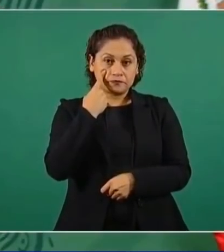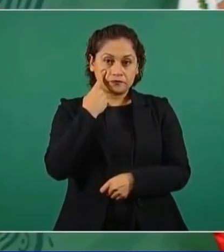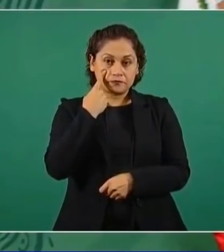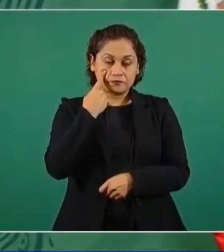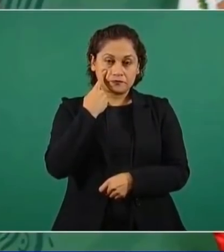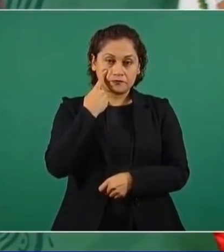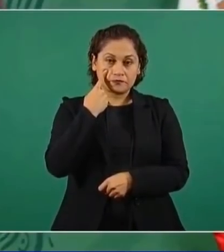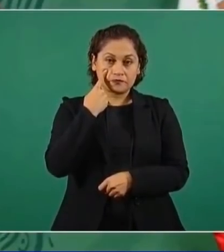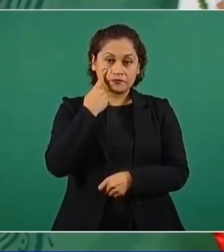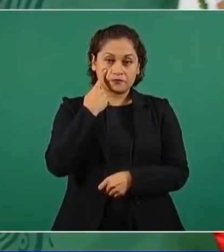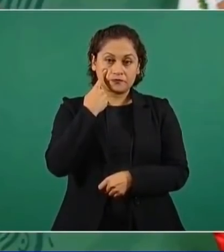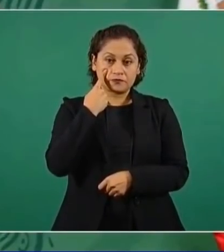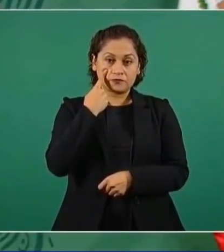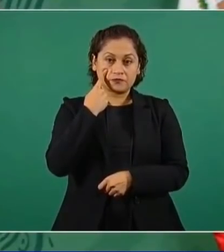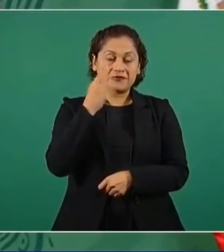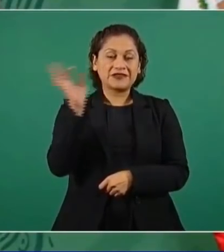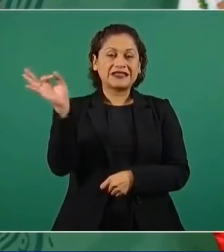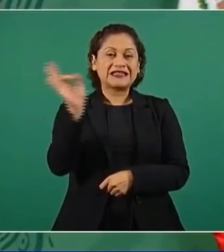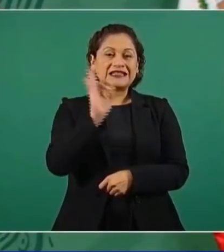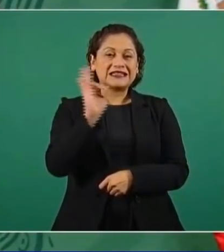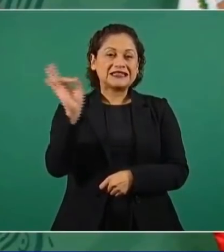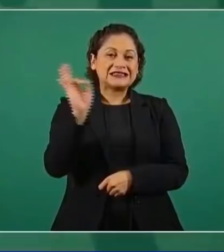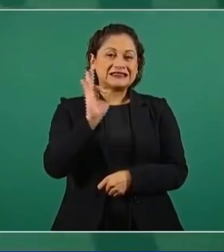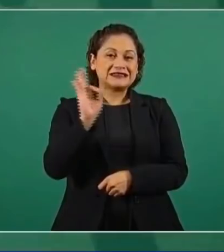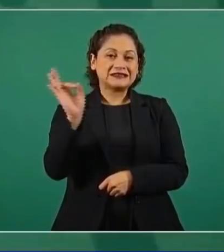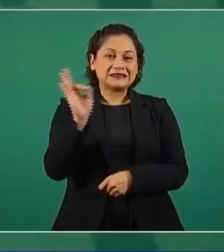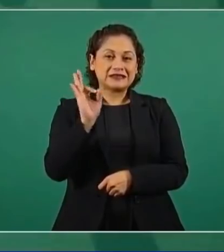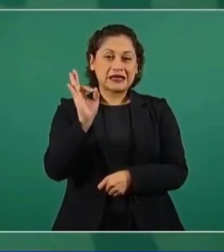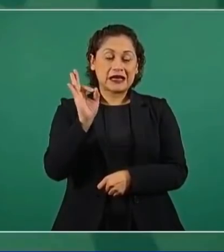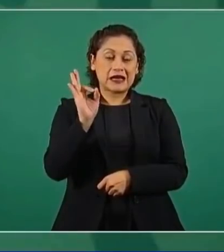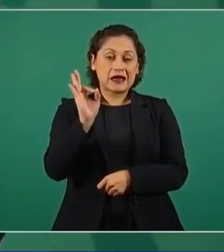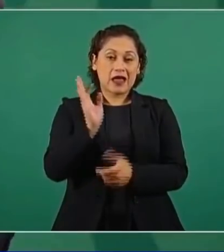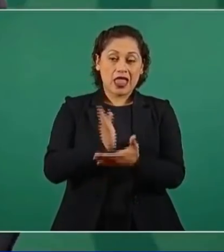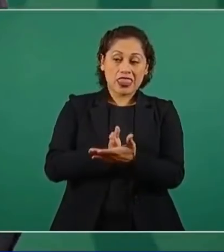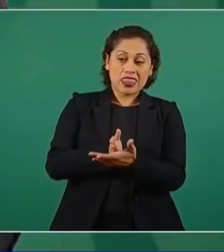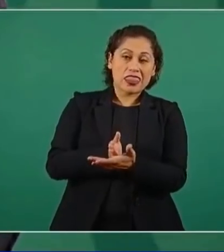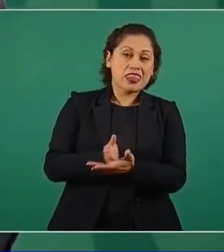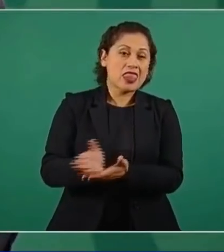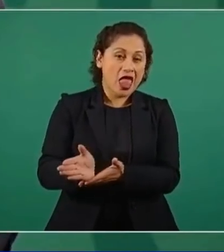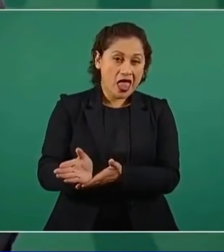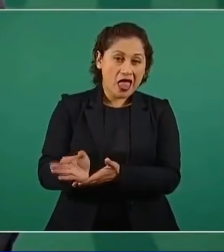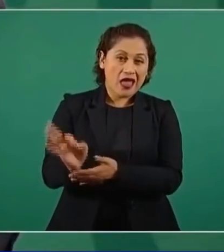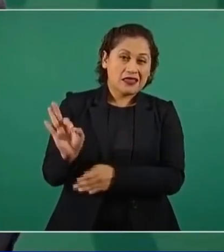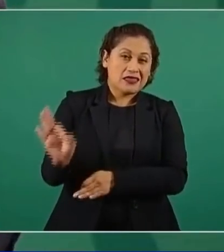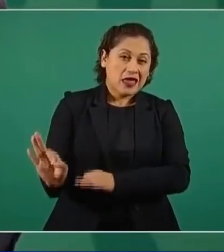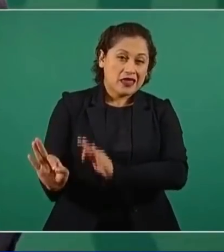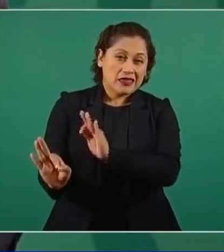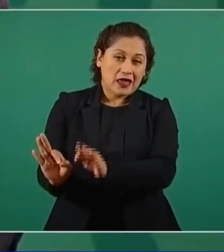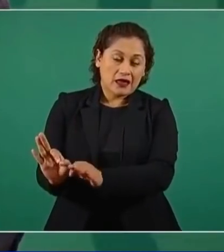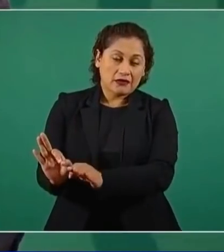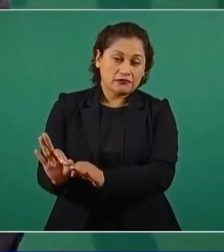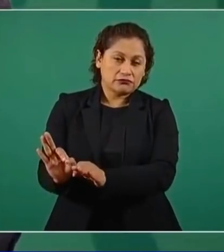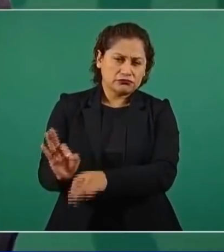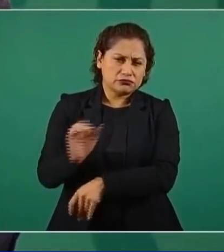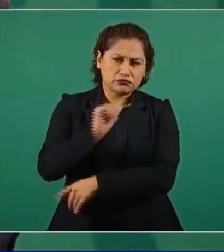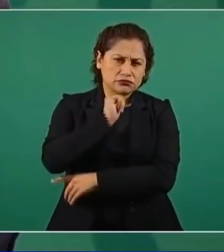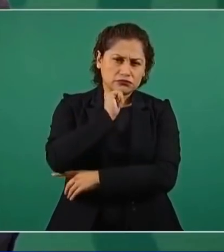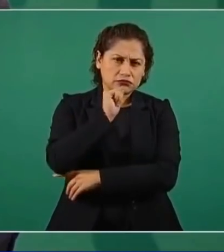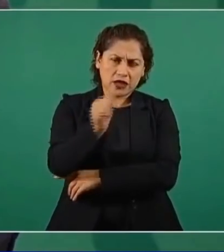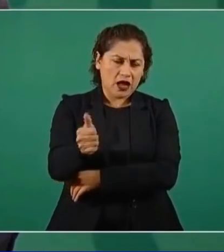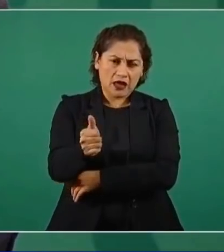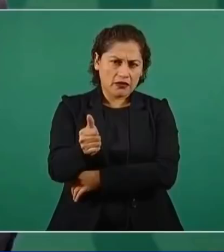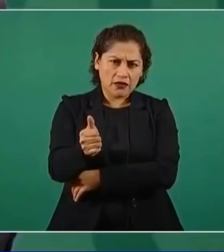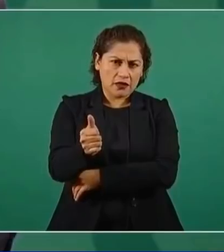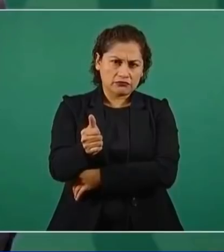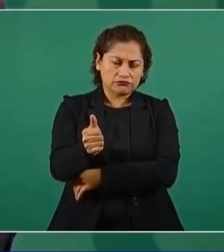intervencionista que se ayude a Cuba,